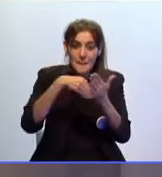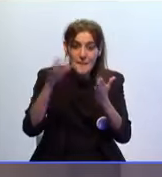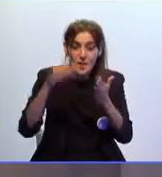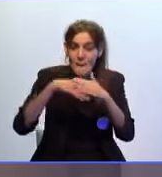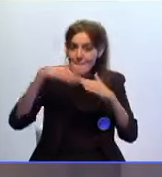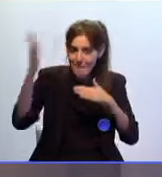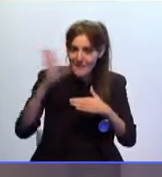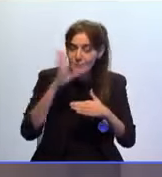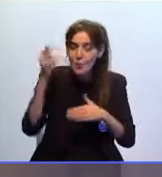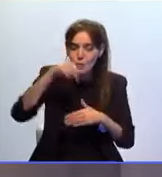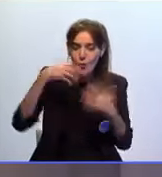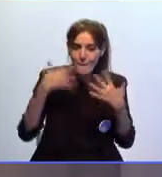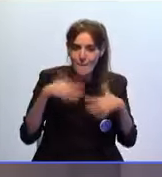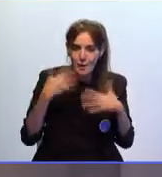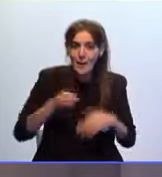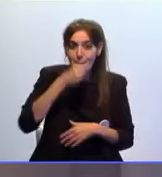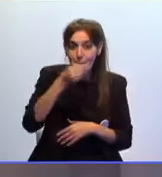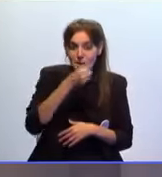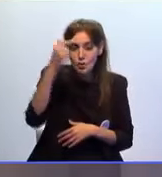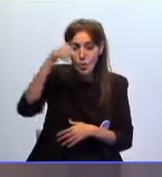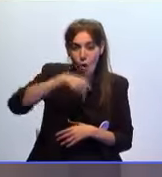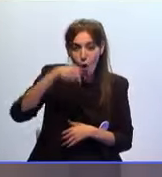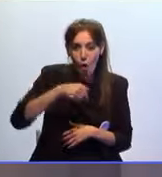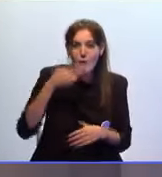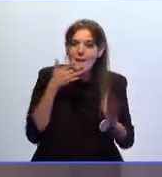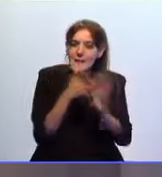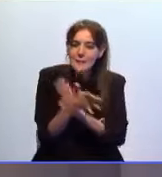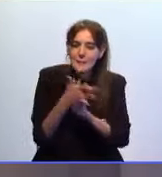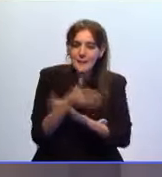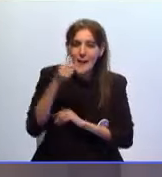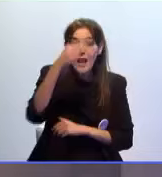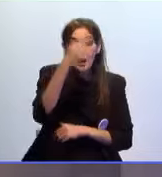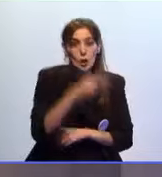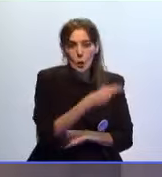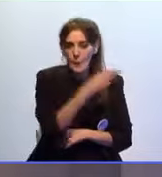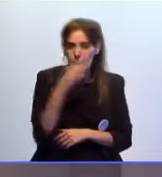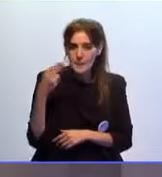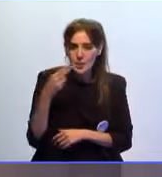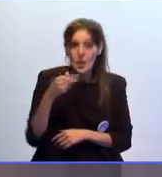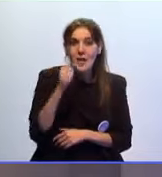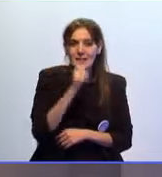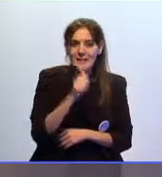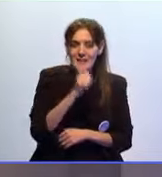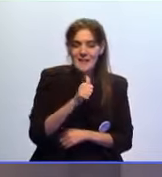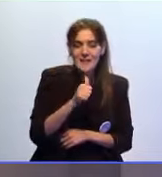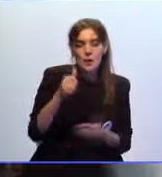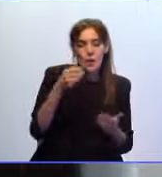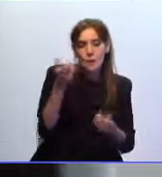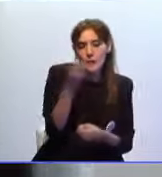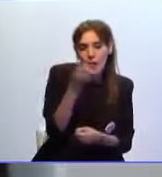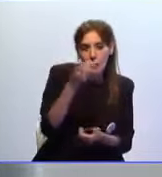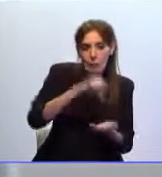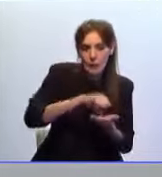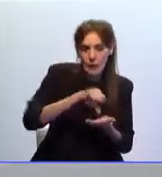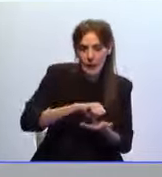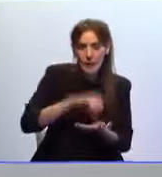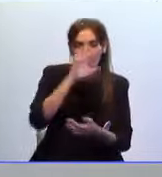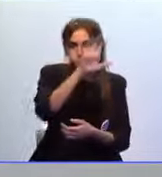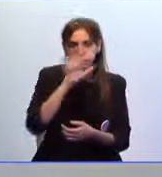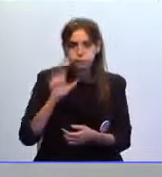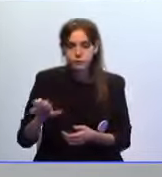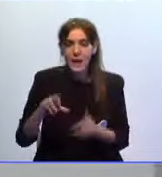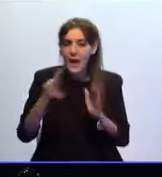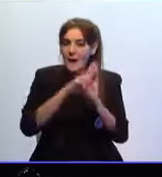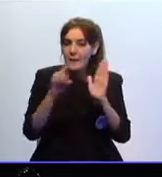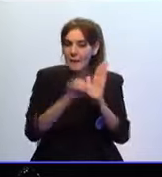por ello este miércoles en el PSOE local hablan de el compromiso de Sánchez con ambas ciudades el real